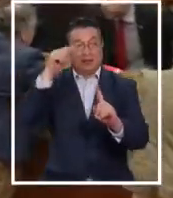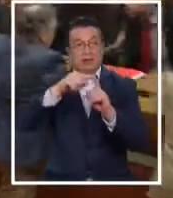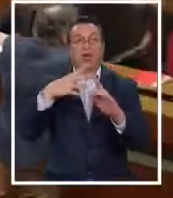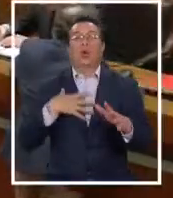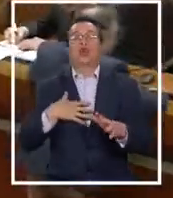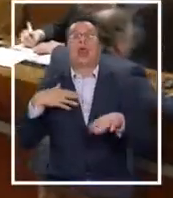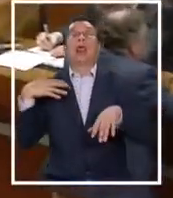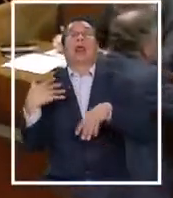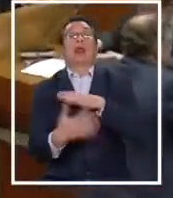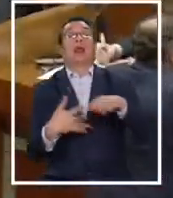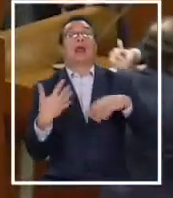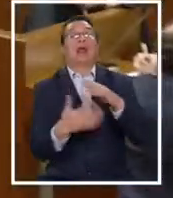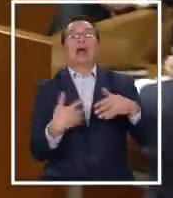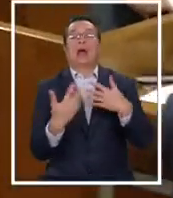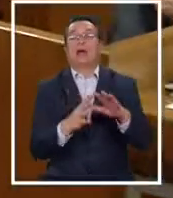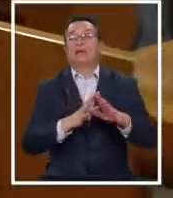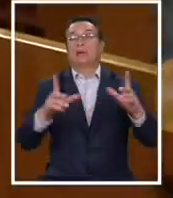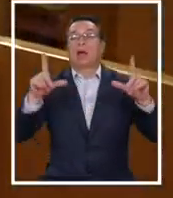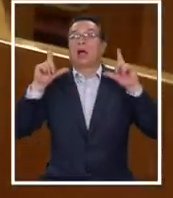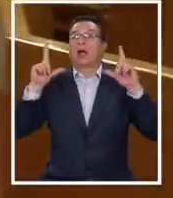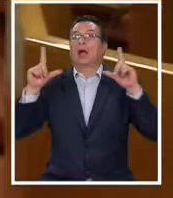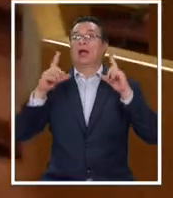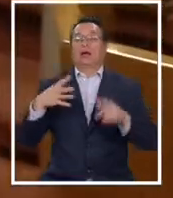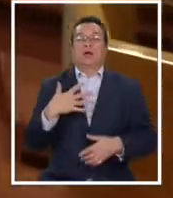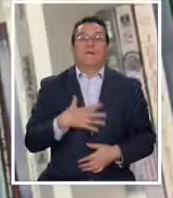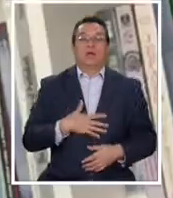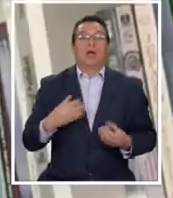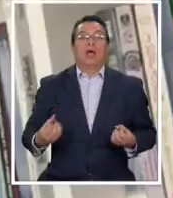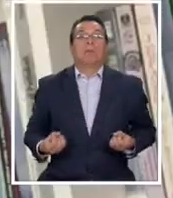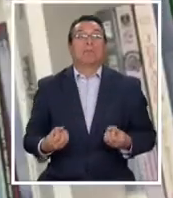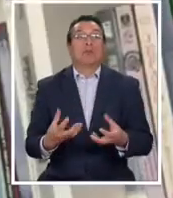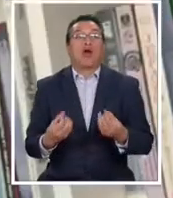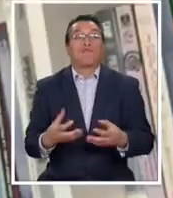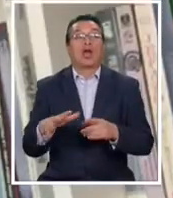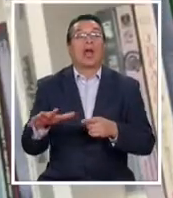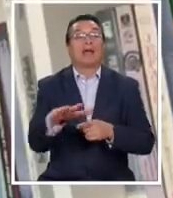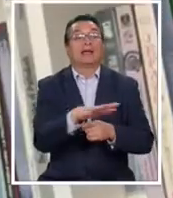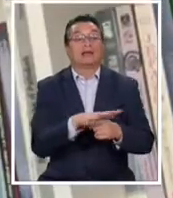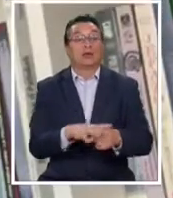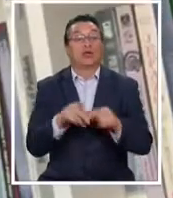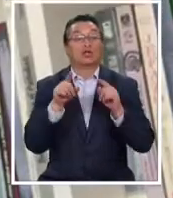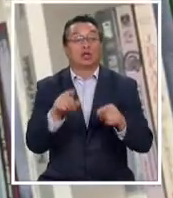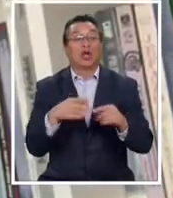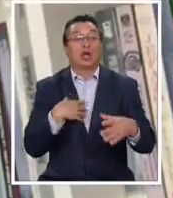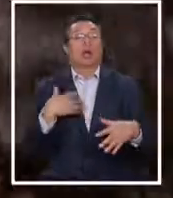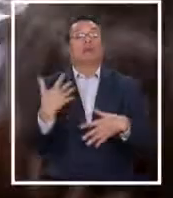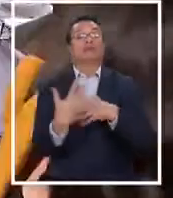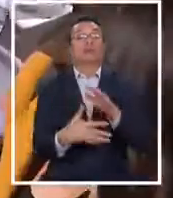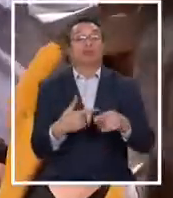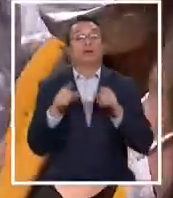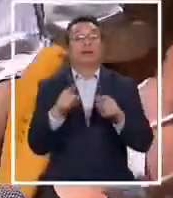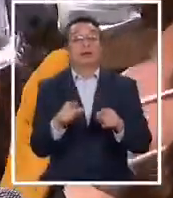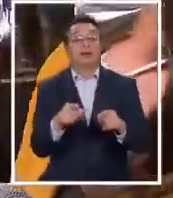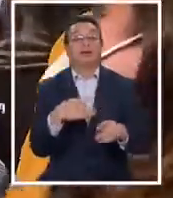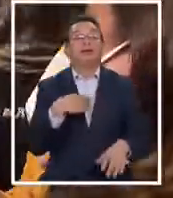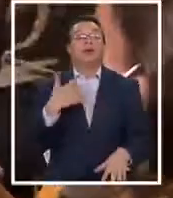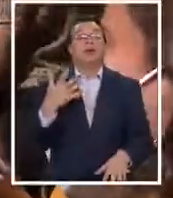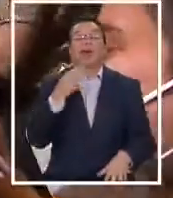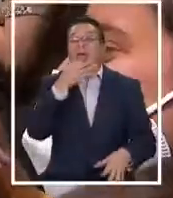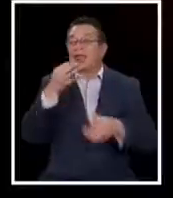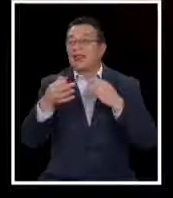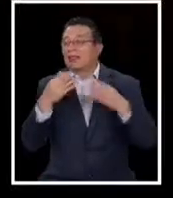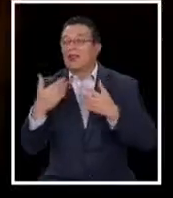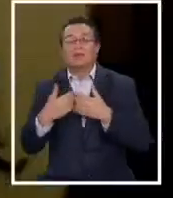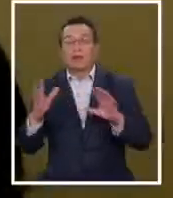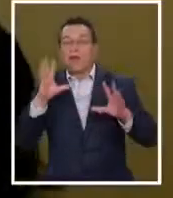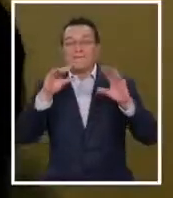escándalo, es decir, busca situaciones que pueden producir escándalos, no importa lo que hablen de mí,